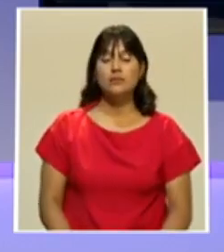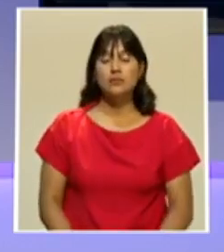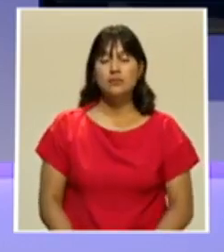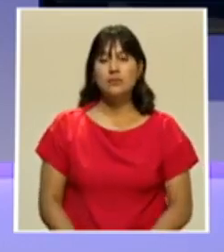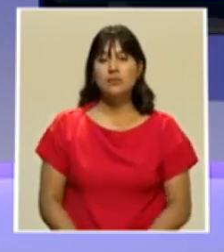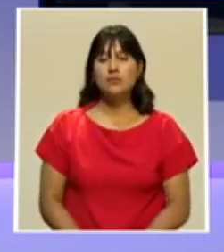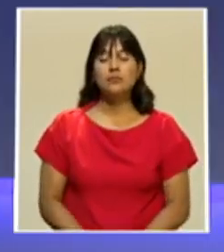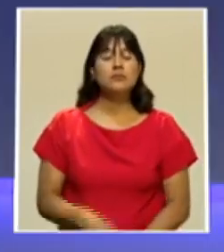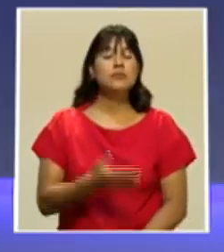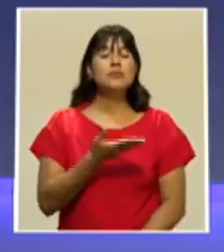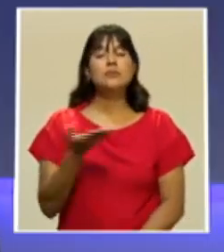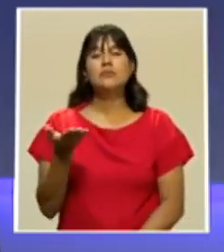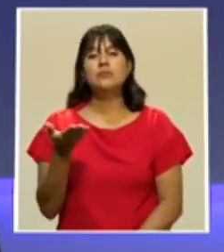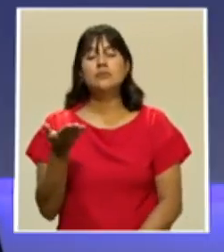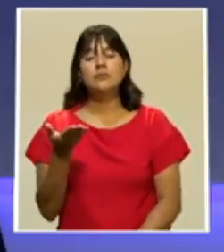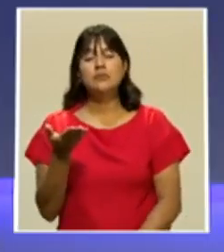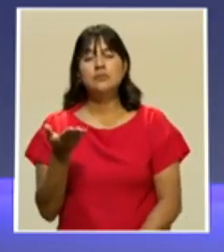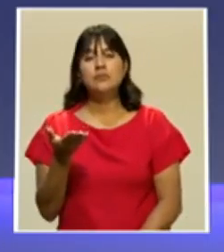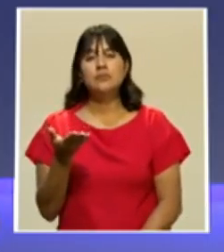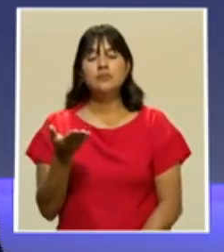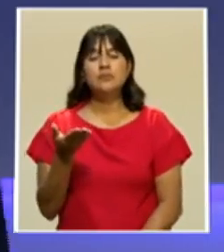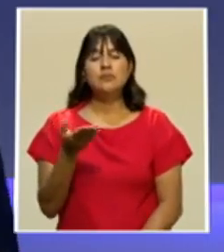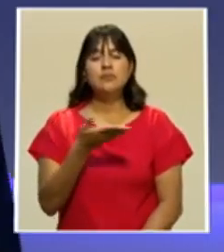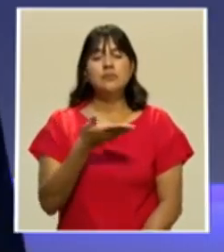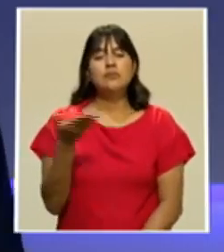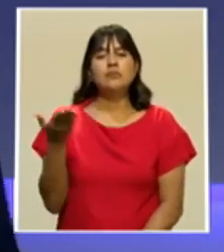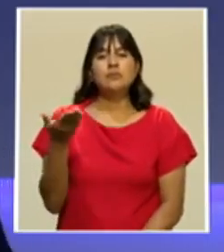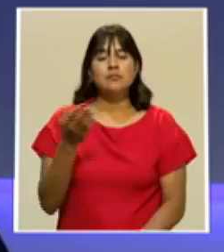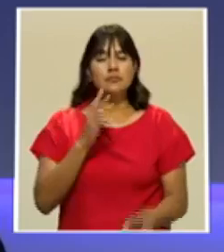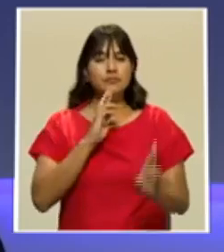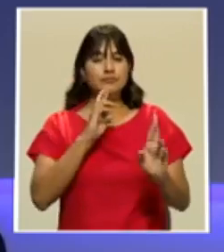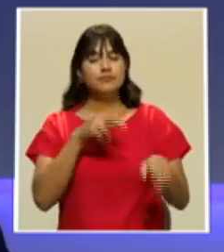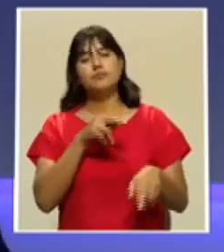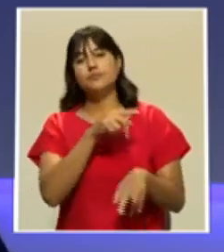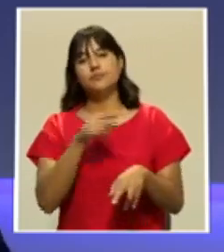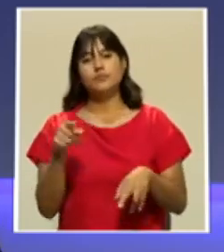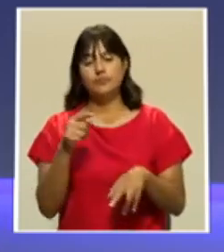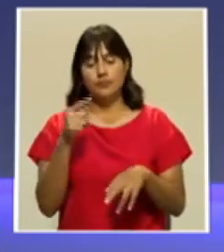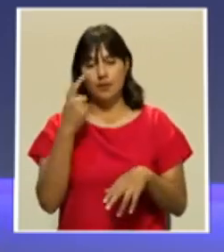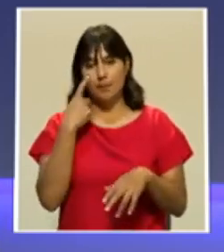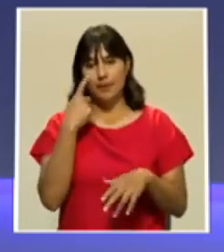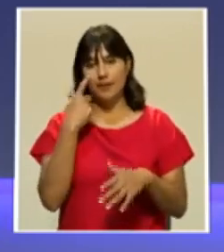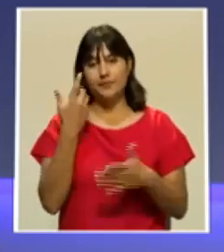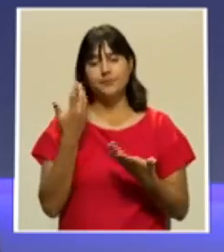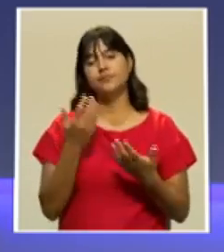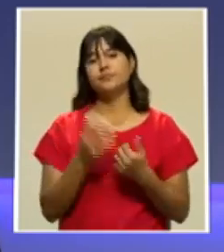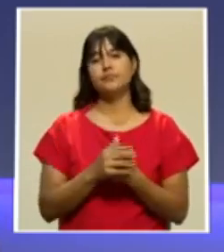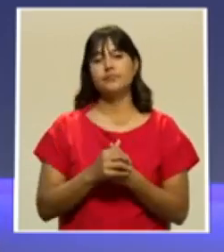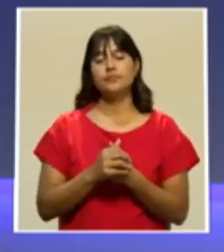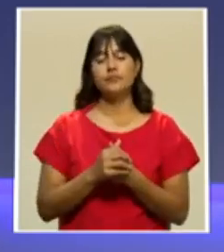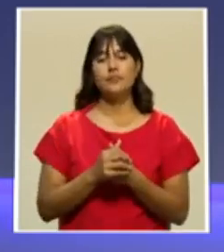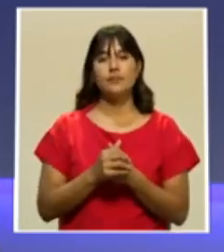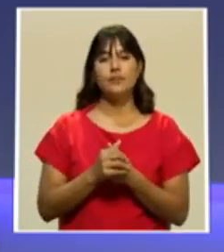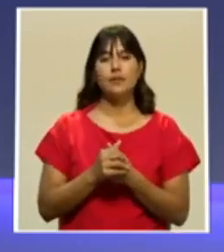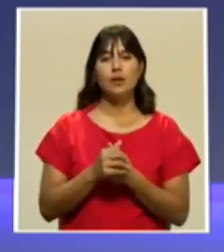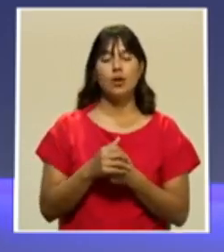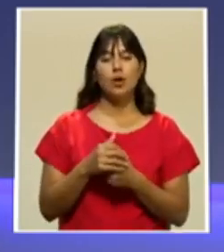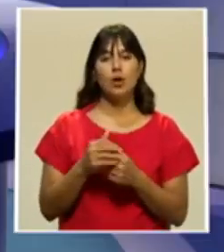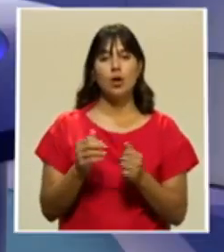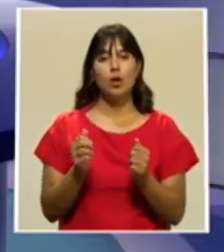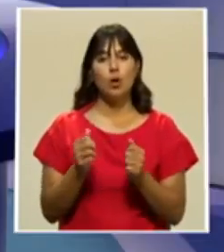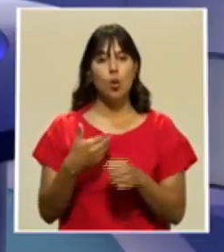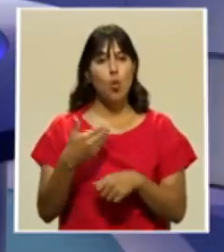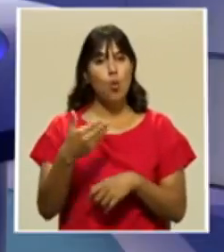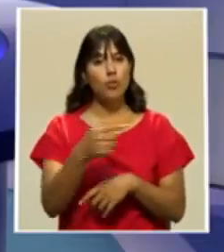respuesta encontraron, digamos, en las instancias con las que se